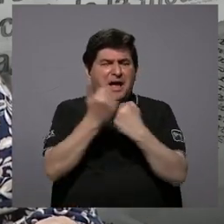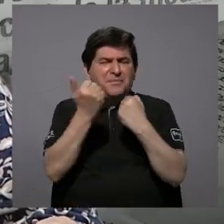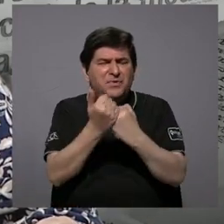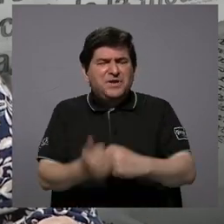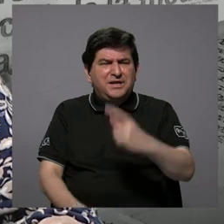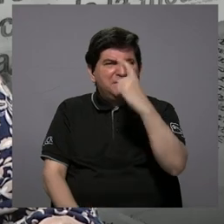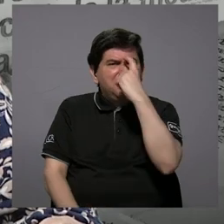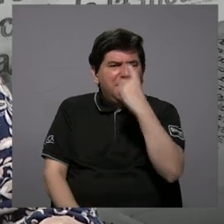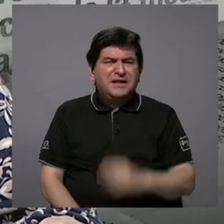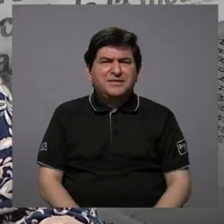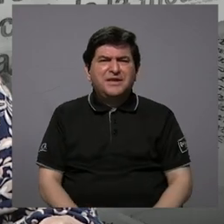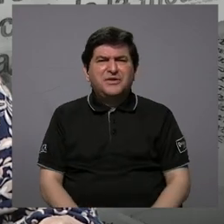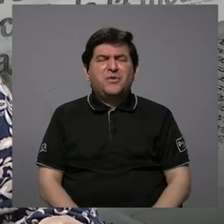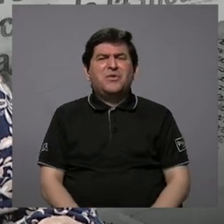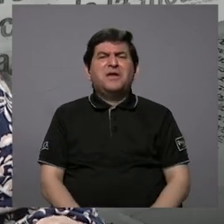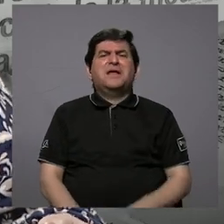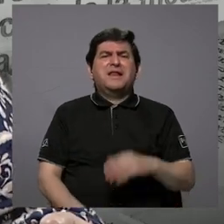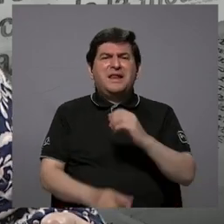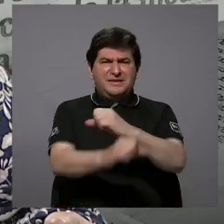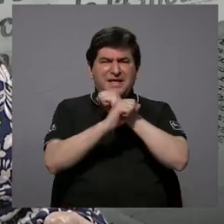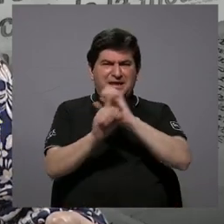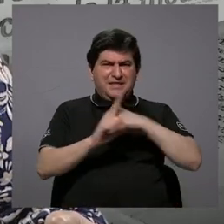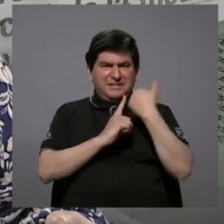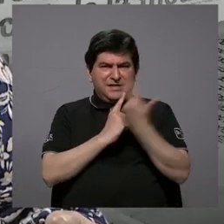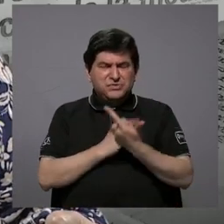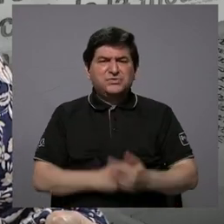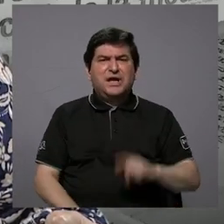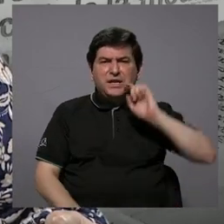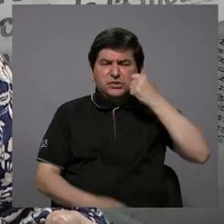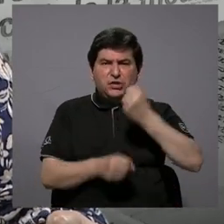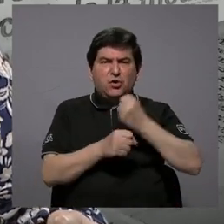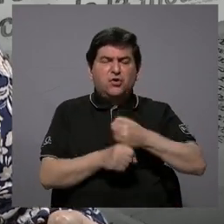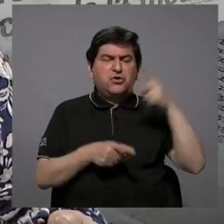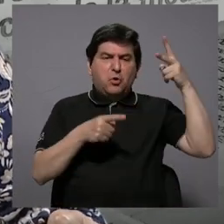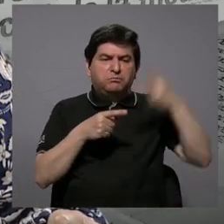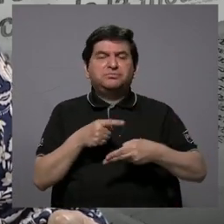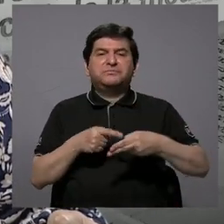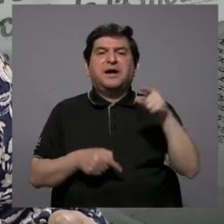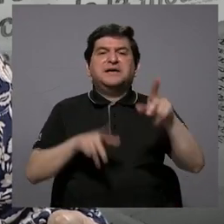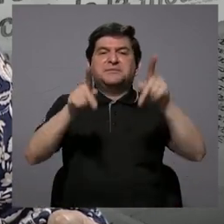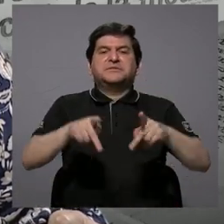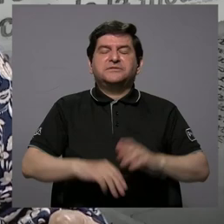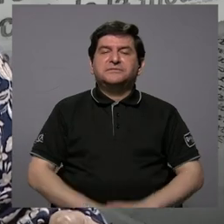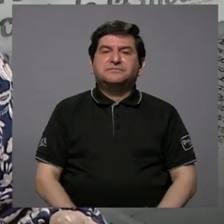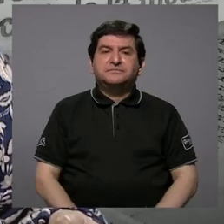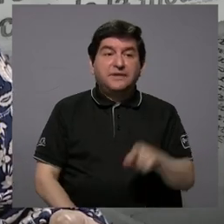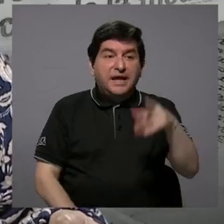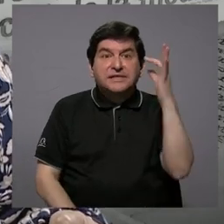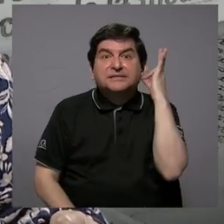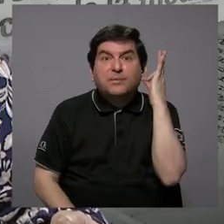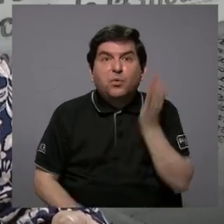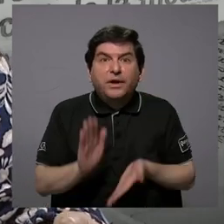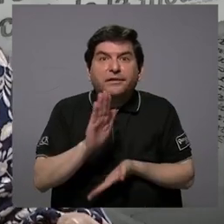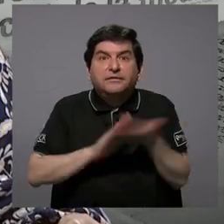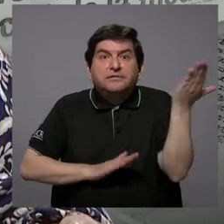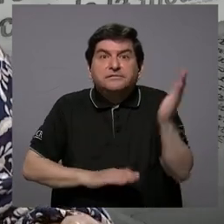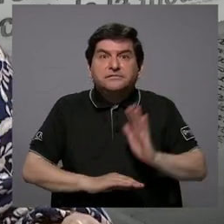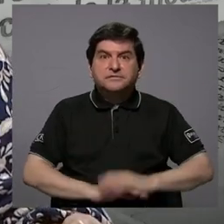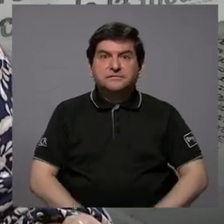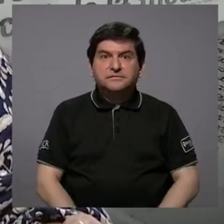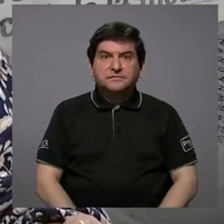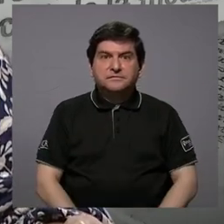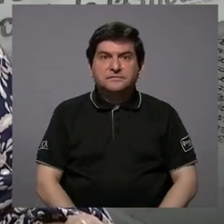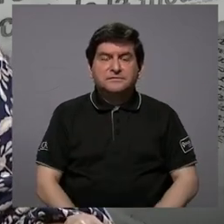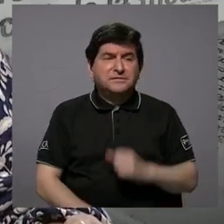sociales y el código de trabajo. La despedían del trabajo. Esa mujer se tenía que ir, pues,